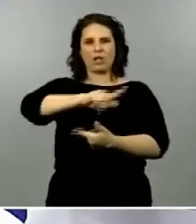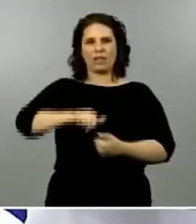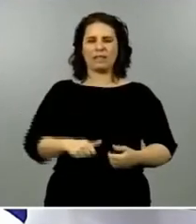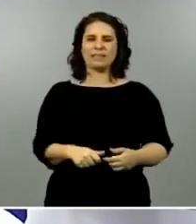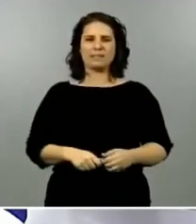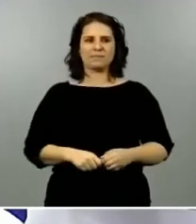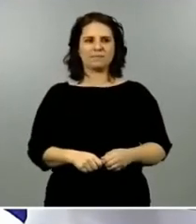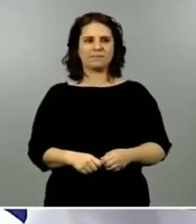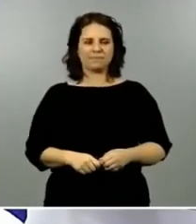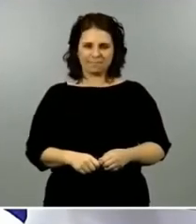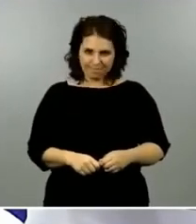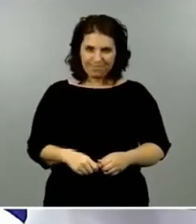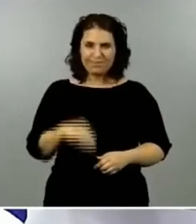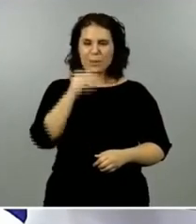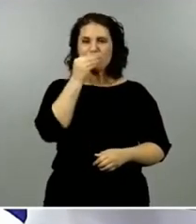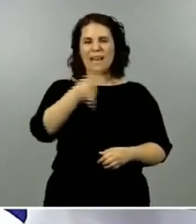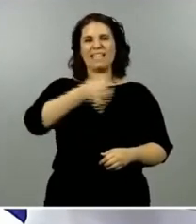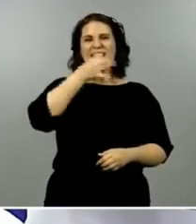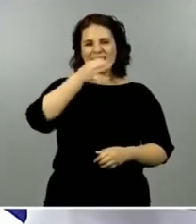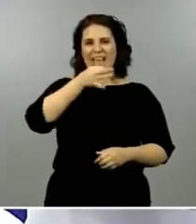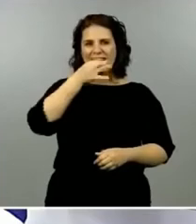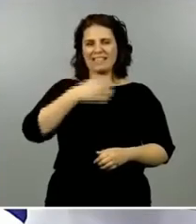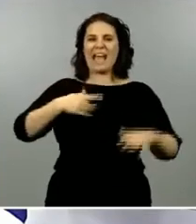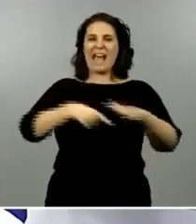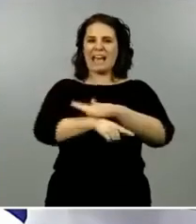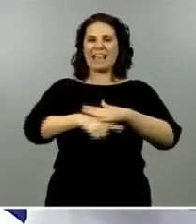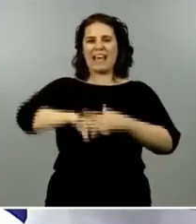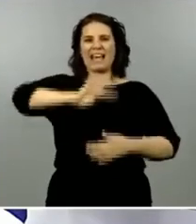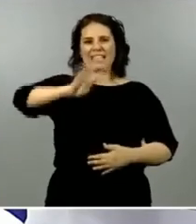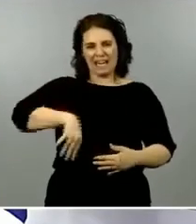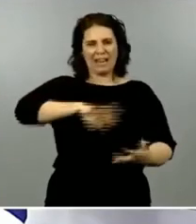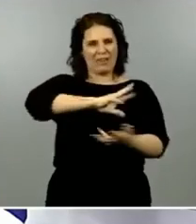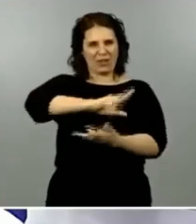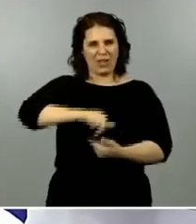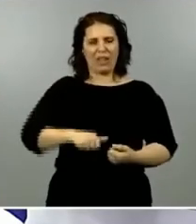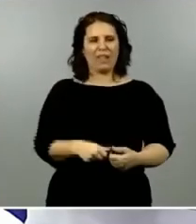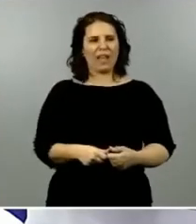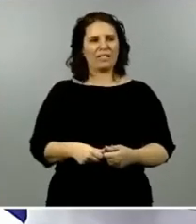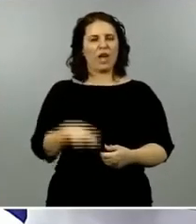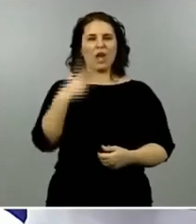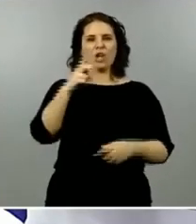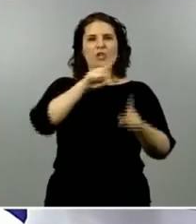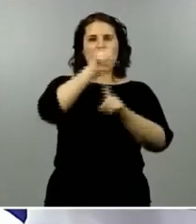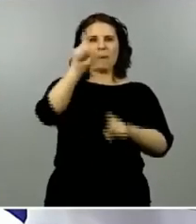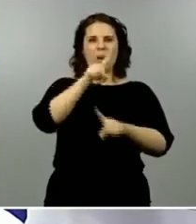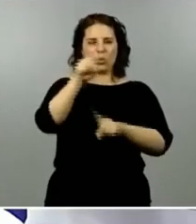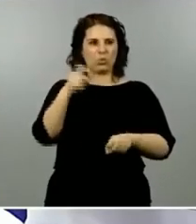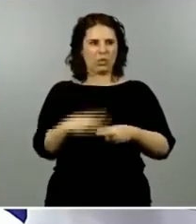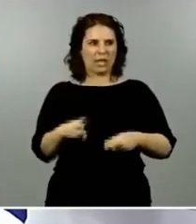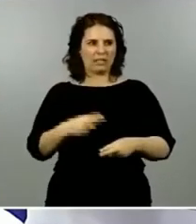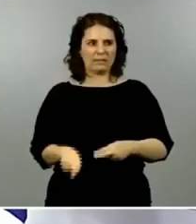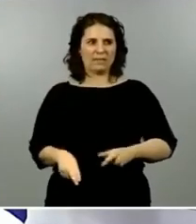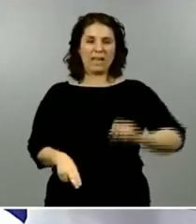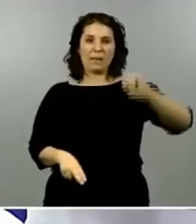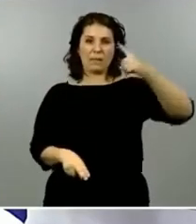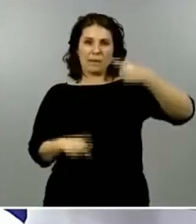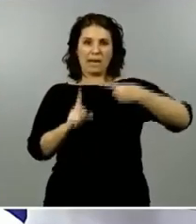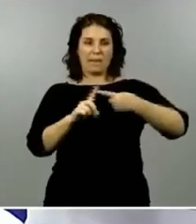hola presidente buenas tardes Roger P de la agencia catalana de noticias tenía dos preguntas en clave política la primera el miércoles